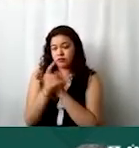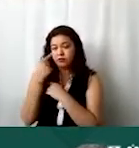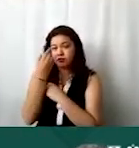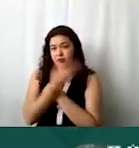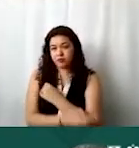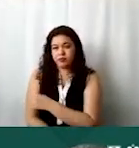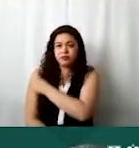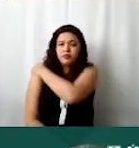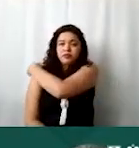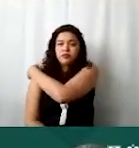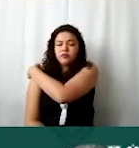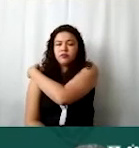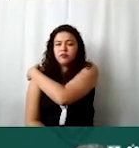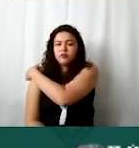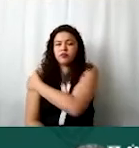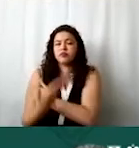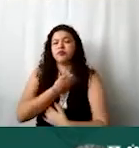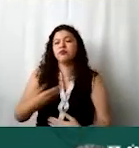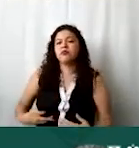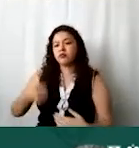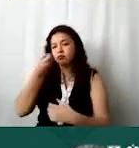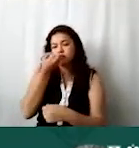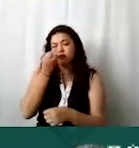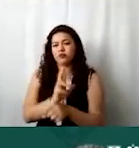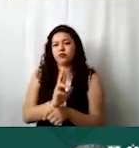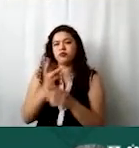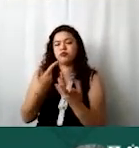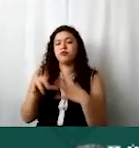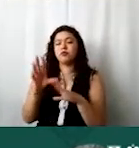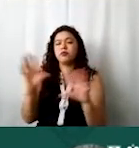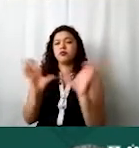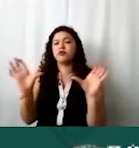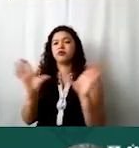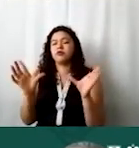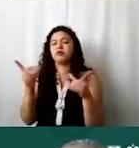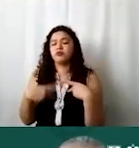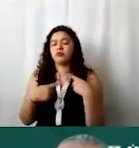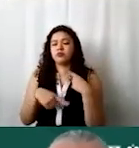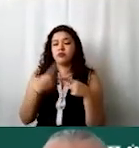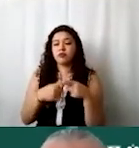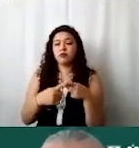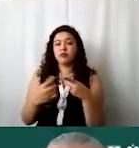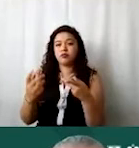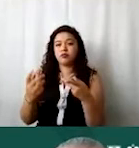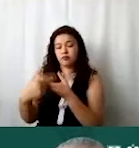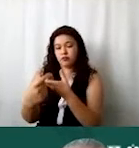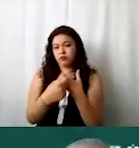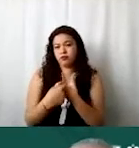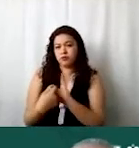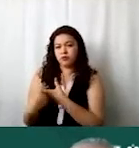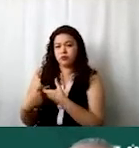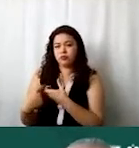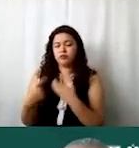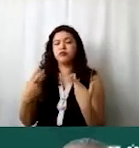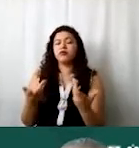en esta sesión presidente y secretario son los que certifican quienes están y por consiguiente son los